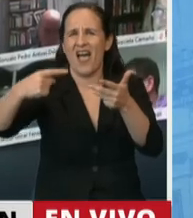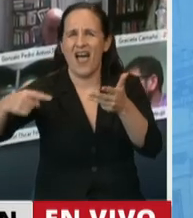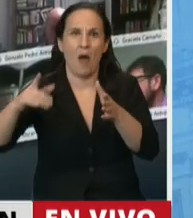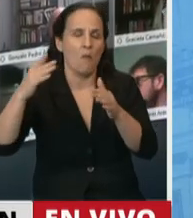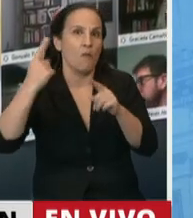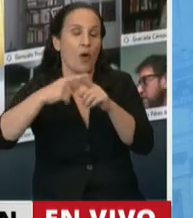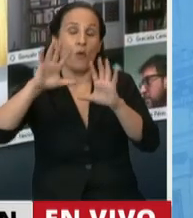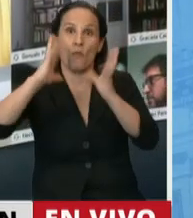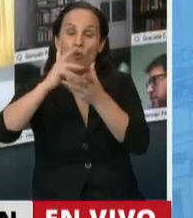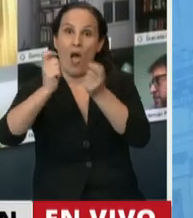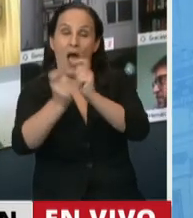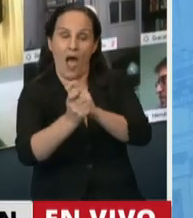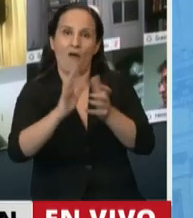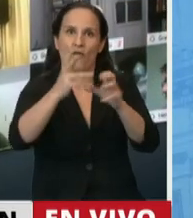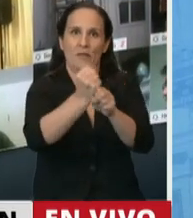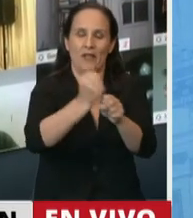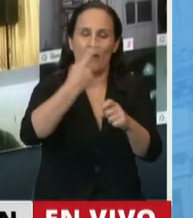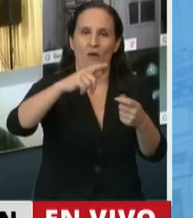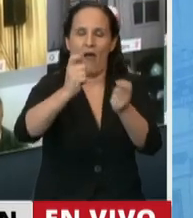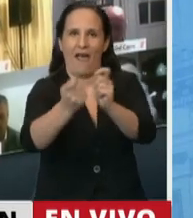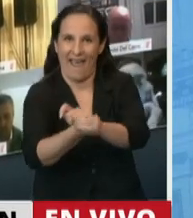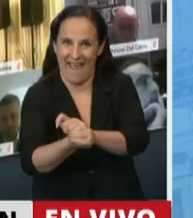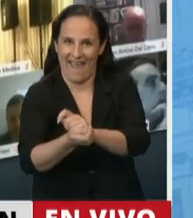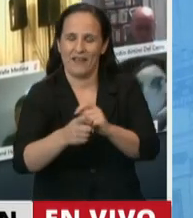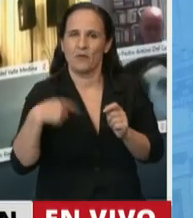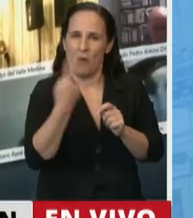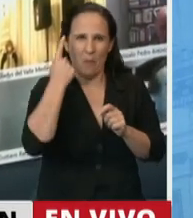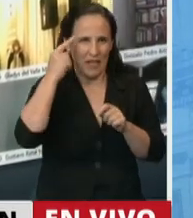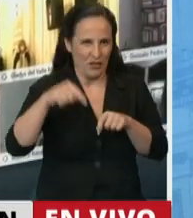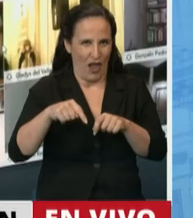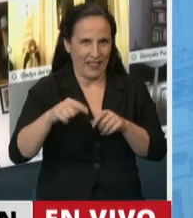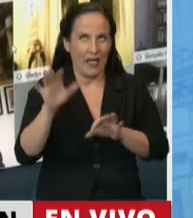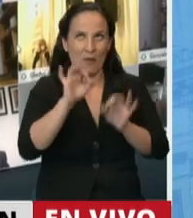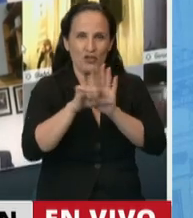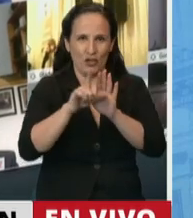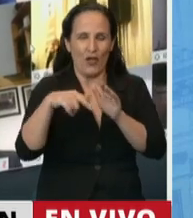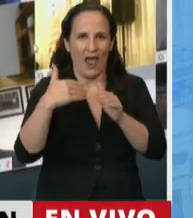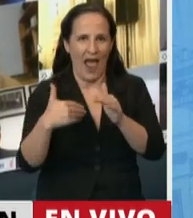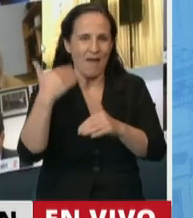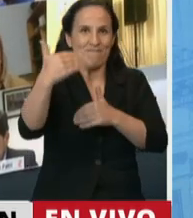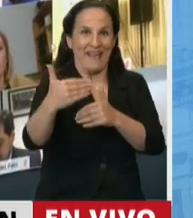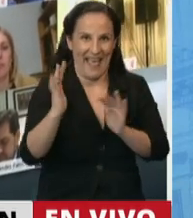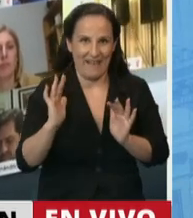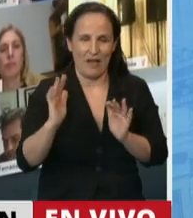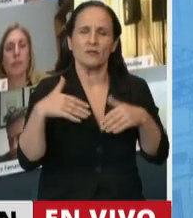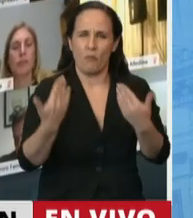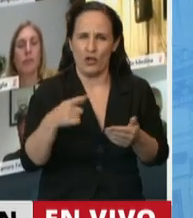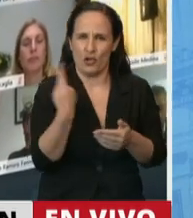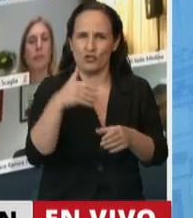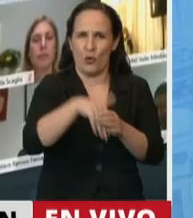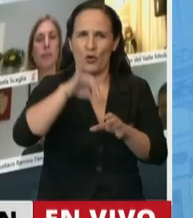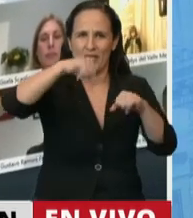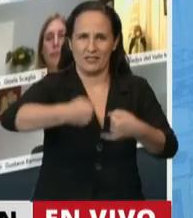impone y considero que este es un gran paso en esa dirección. Por esto, señor Presidente, es que vamos a acompañar la